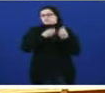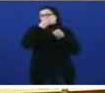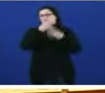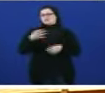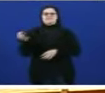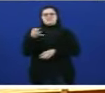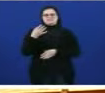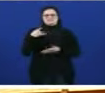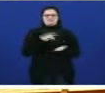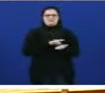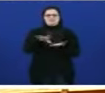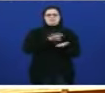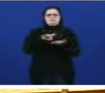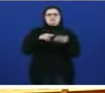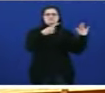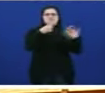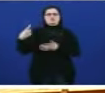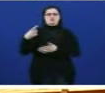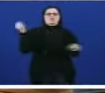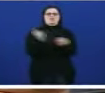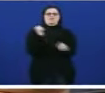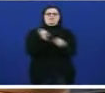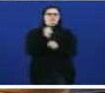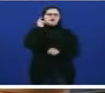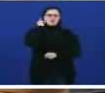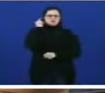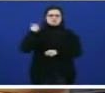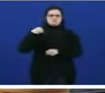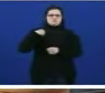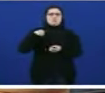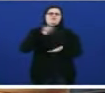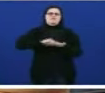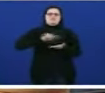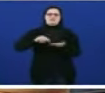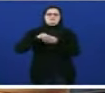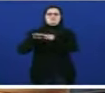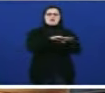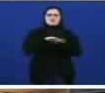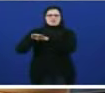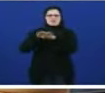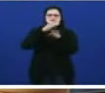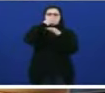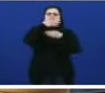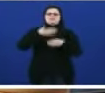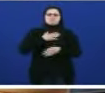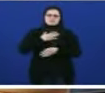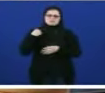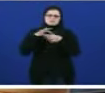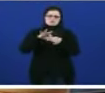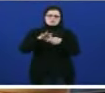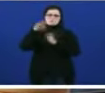despedir a 61 traballadoras das oficinas comarcais de igualdade e benestar que atendían estes programas.